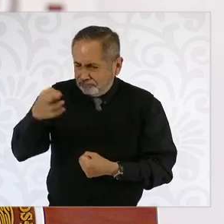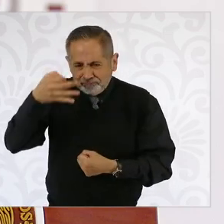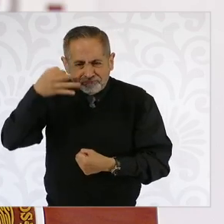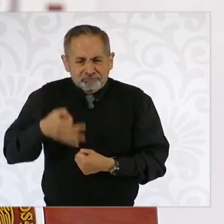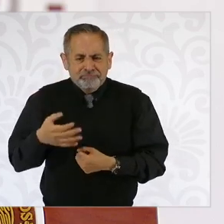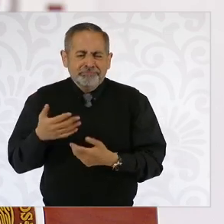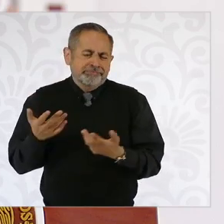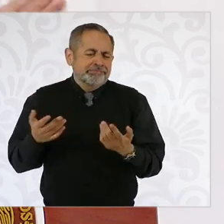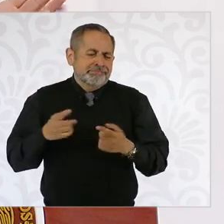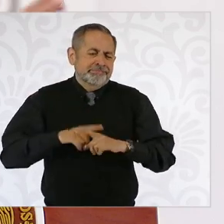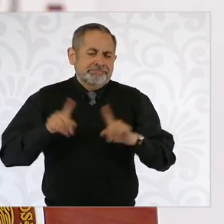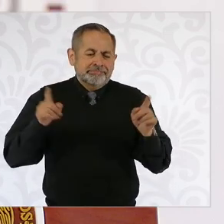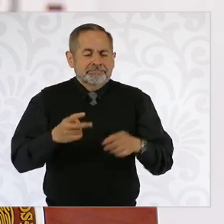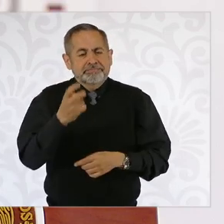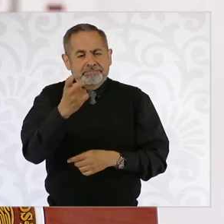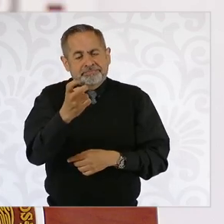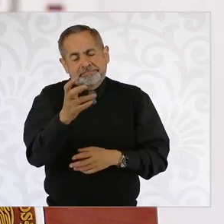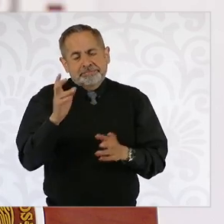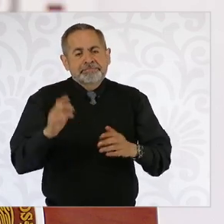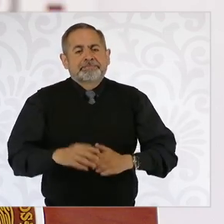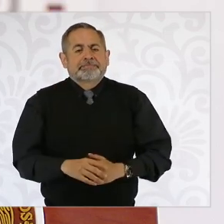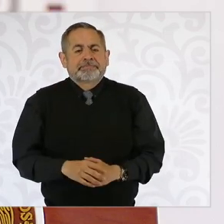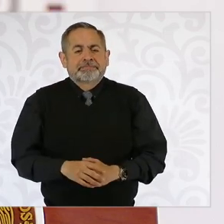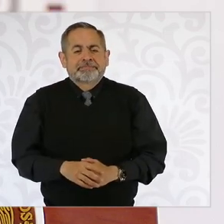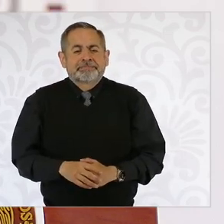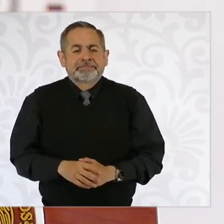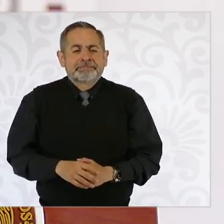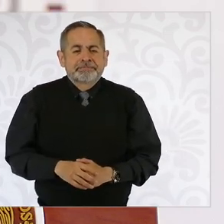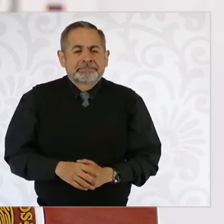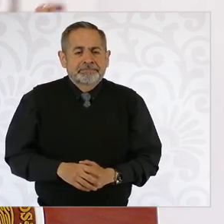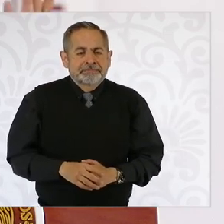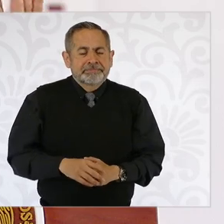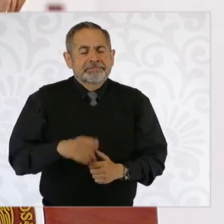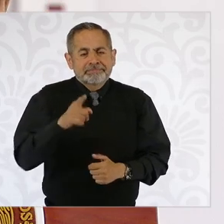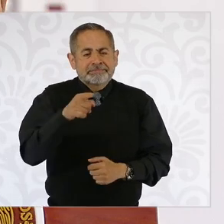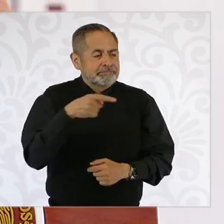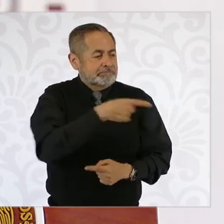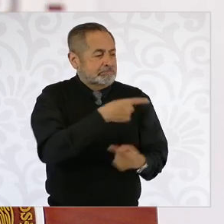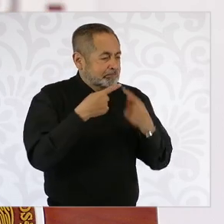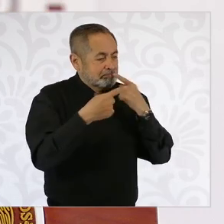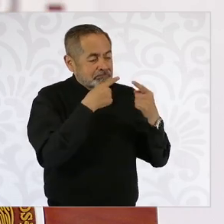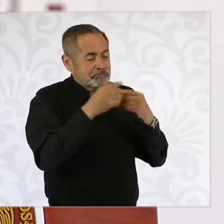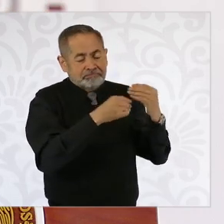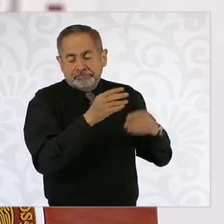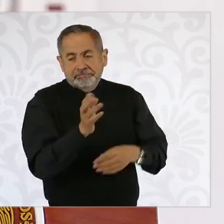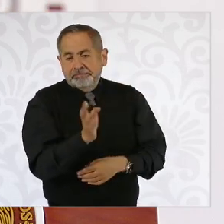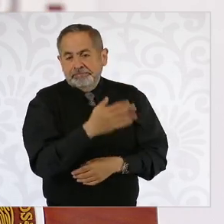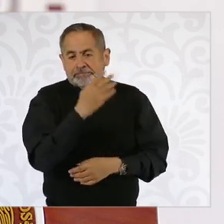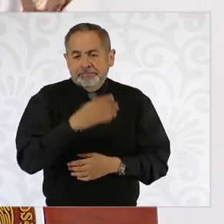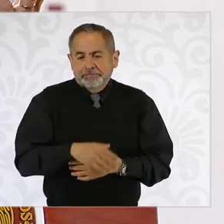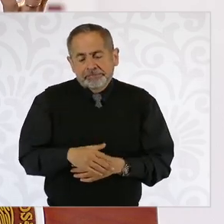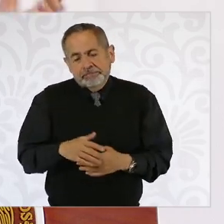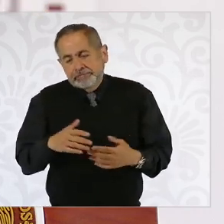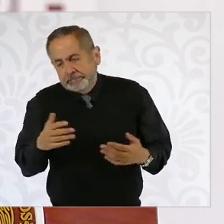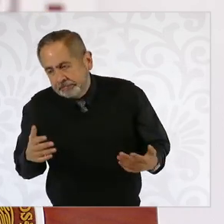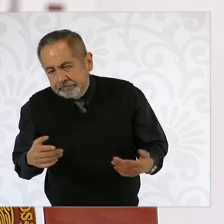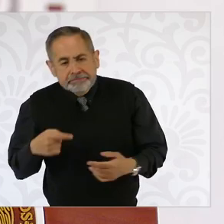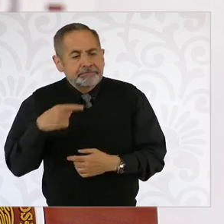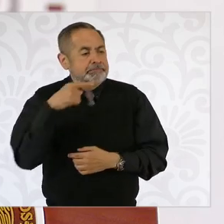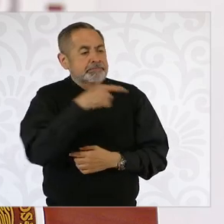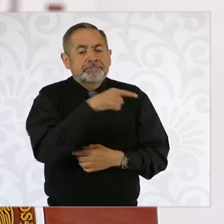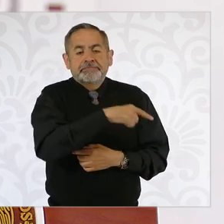Entonces, esa es la disputa. Nada más que ahora,